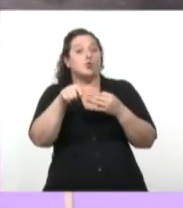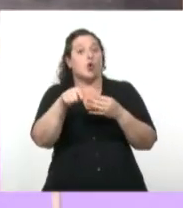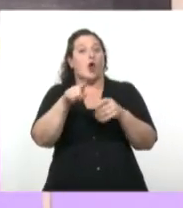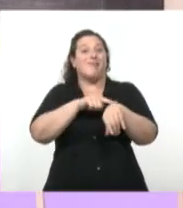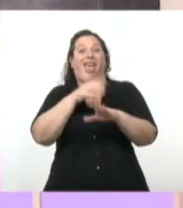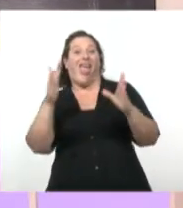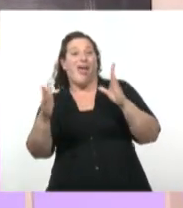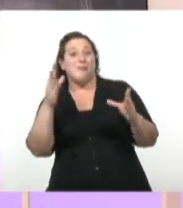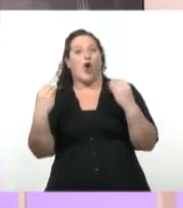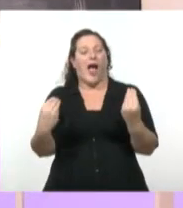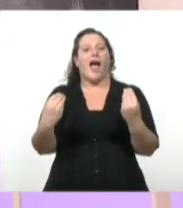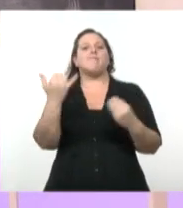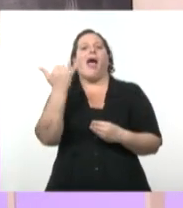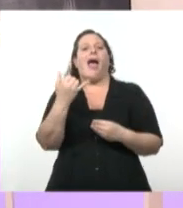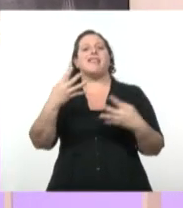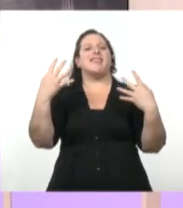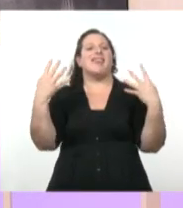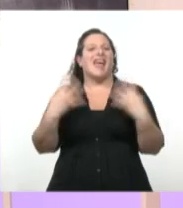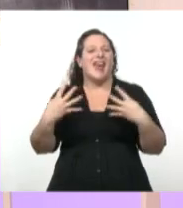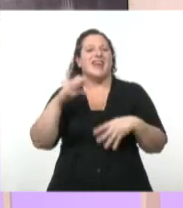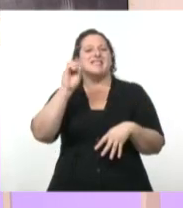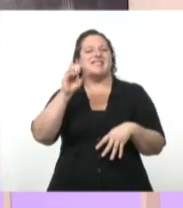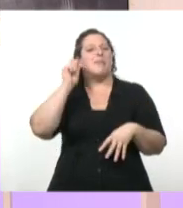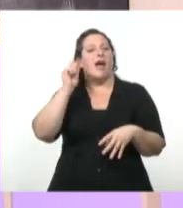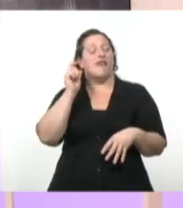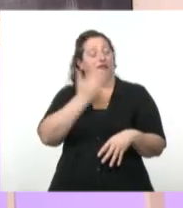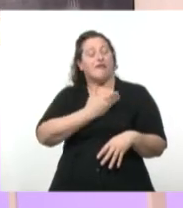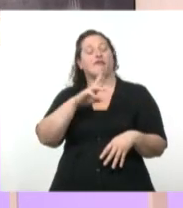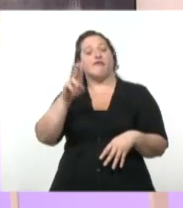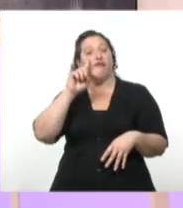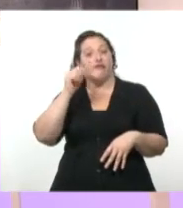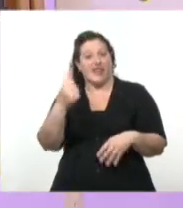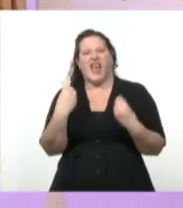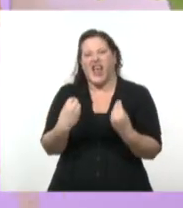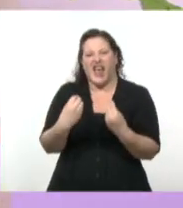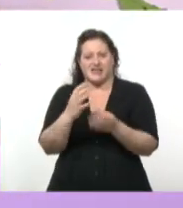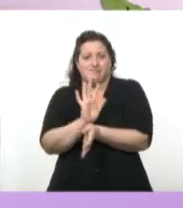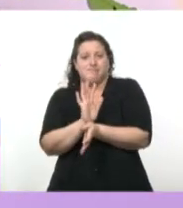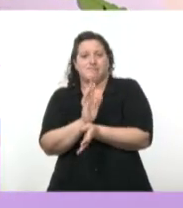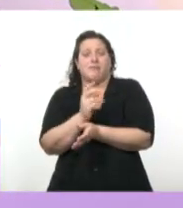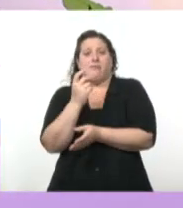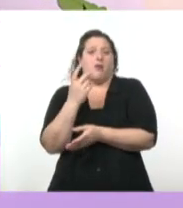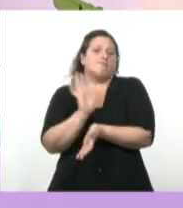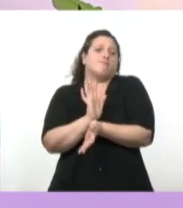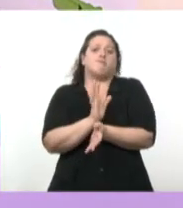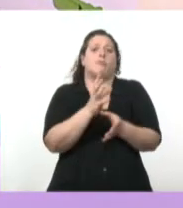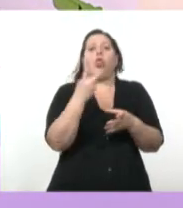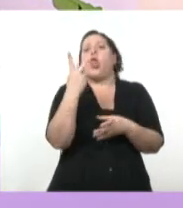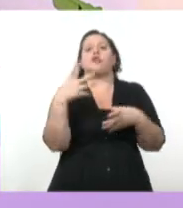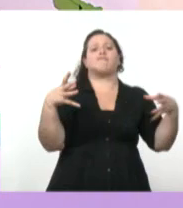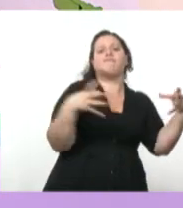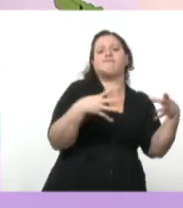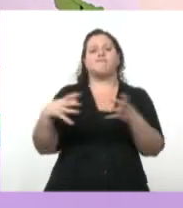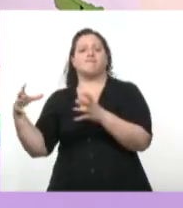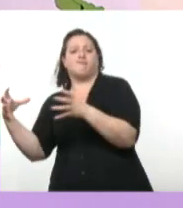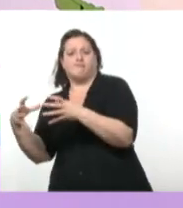Nosotros pensamos a la Guerra Fría como este enfrentamiento ideológico que hay entre dos bloques, el bloque